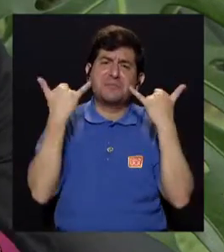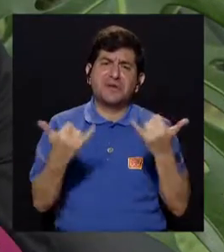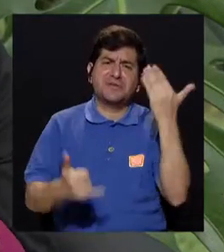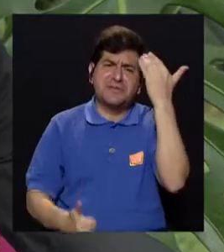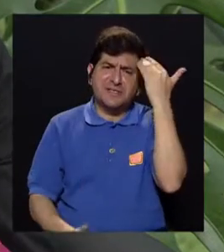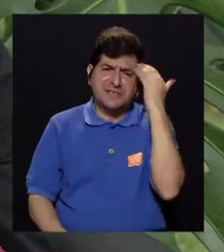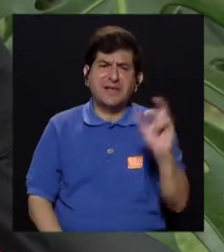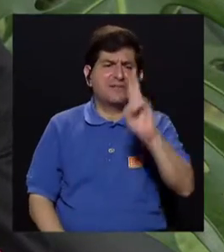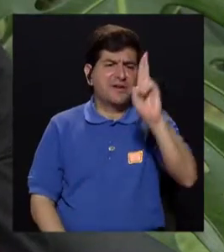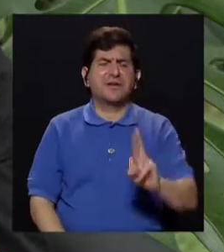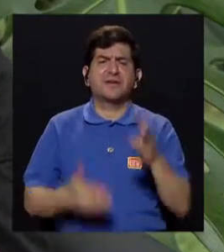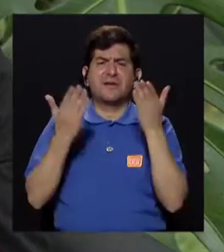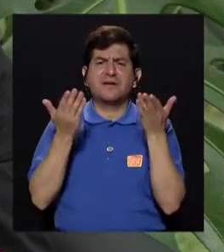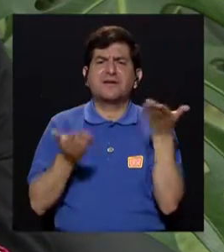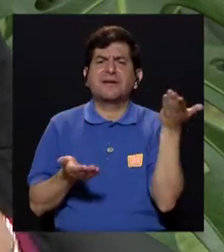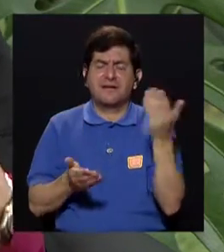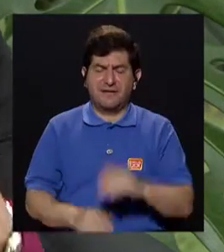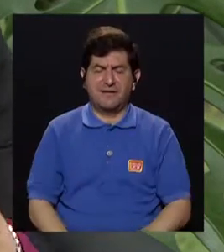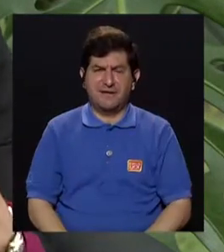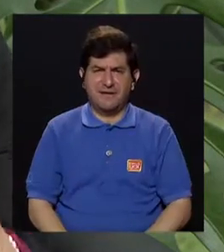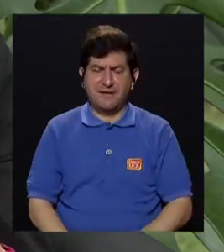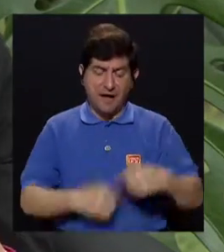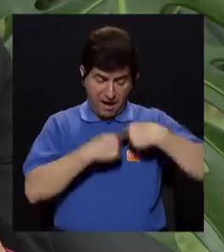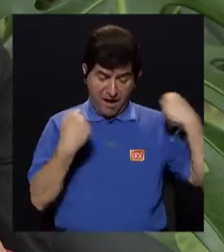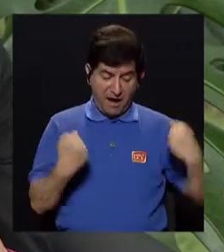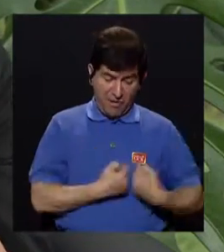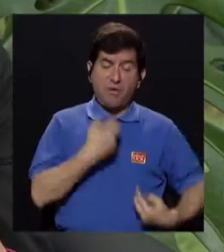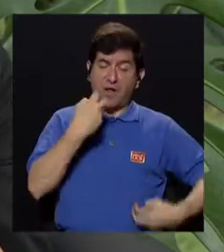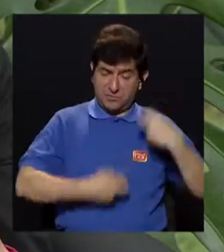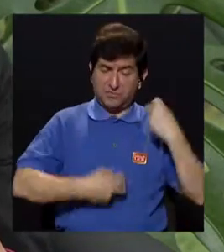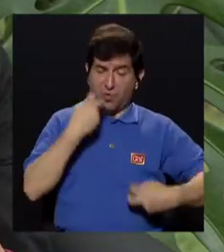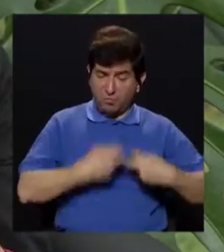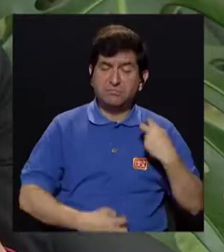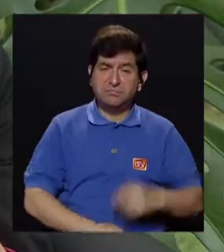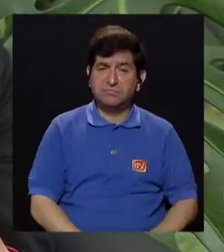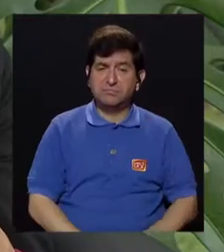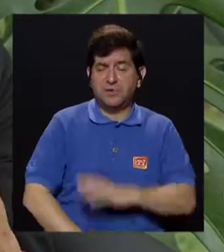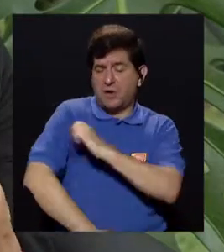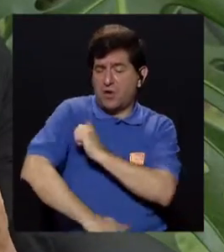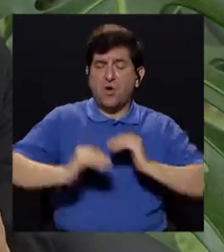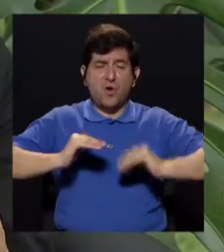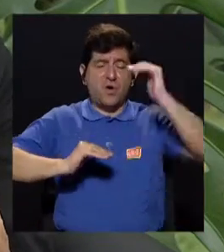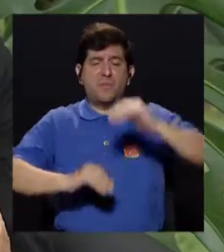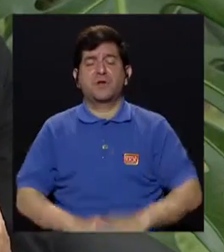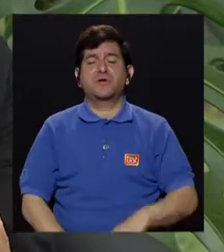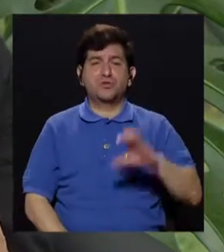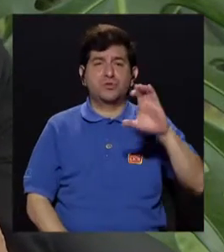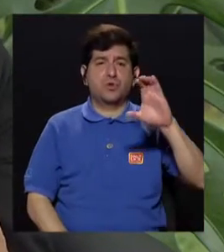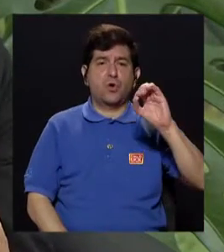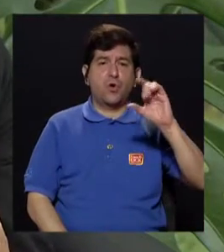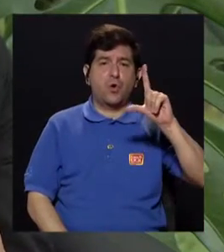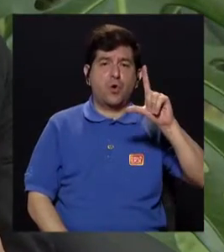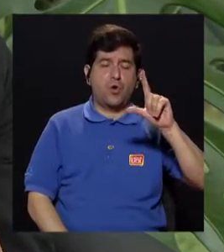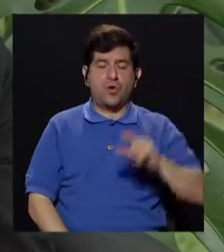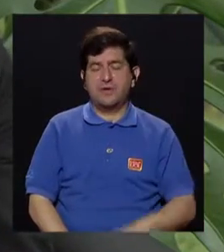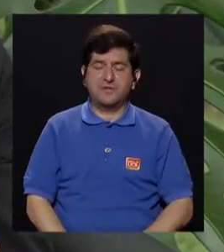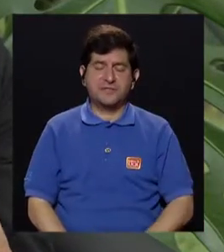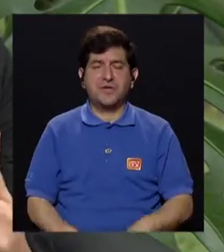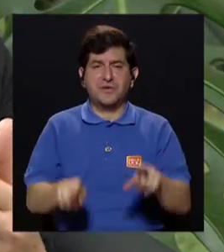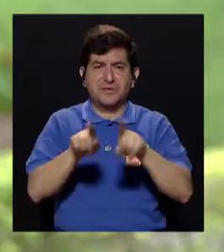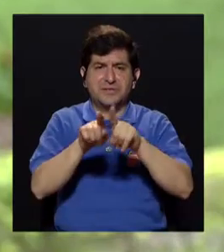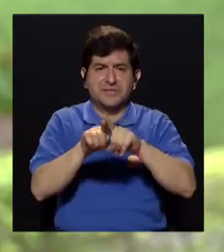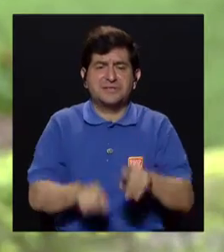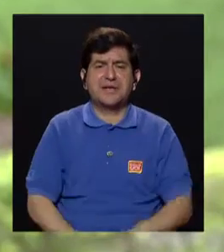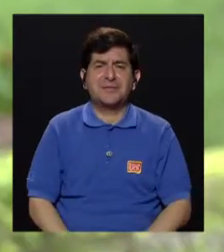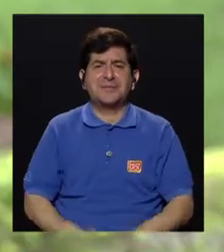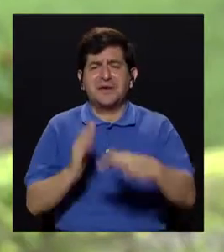pero ya, ¿qué sabemos los ticos? Que cardiovascularmente vamos a tener problemas en hipertensión, colesterol, exceso de